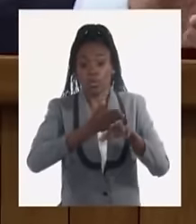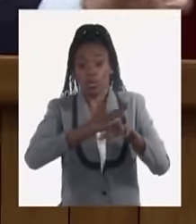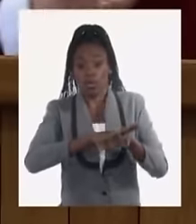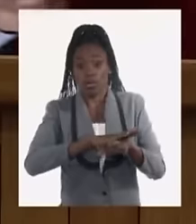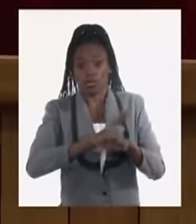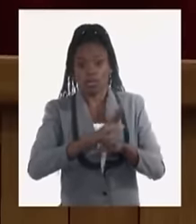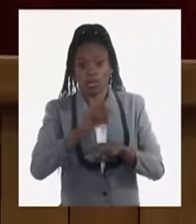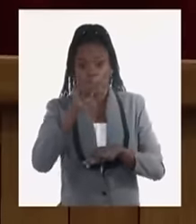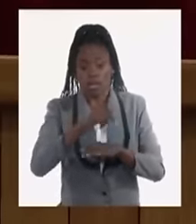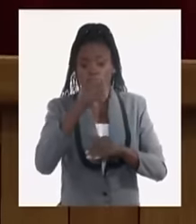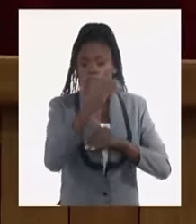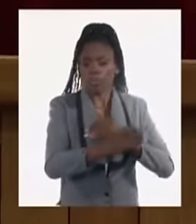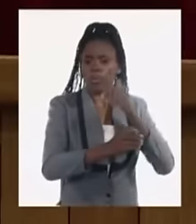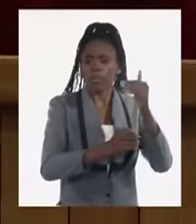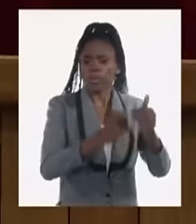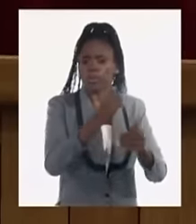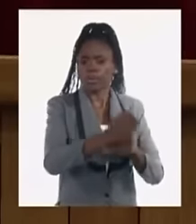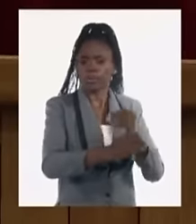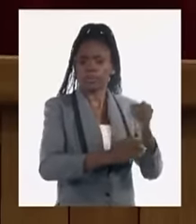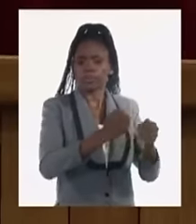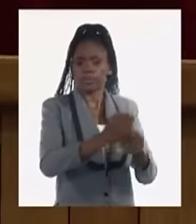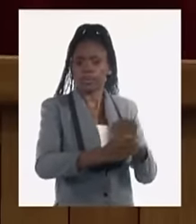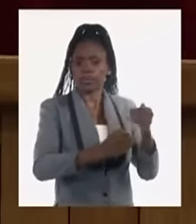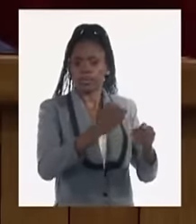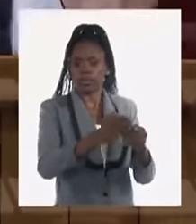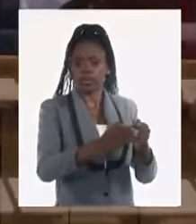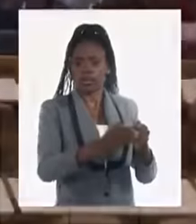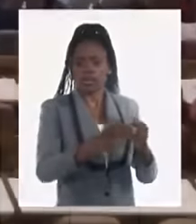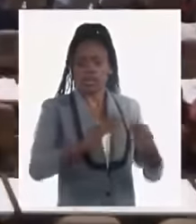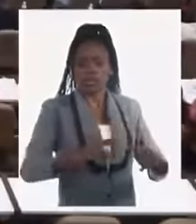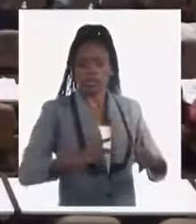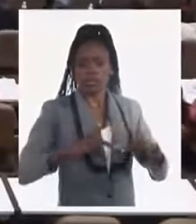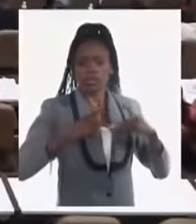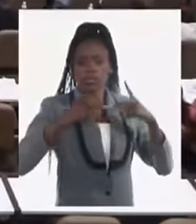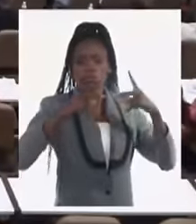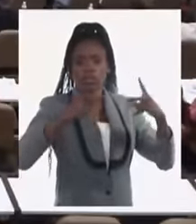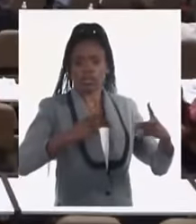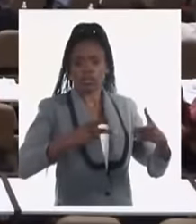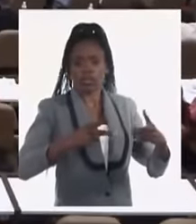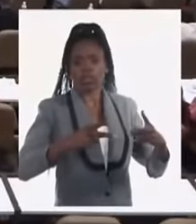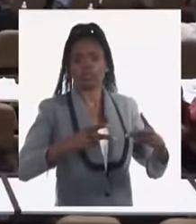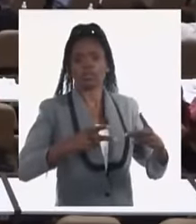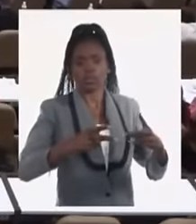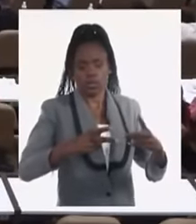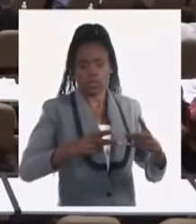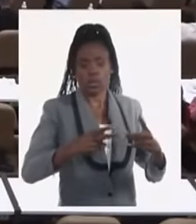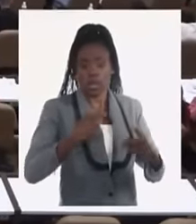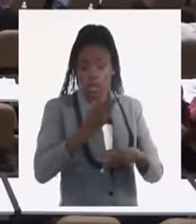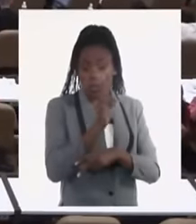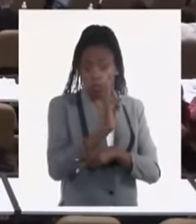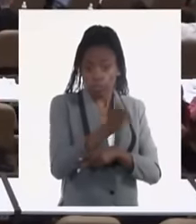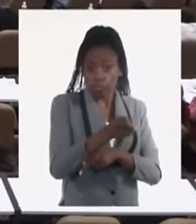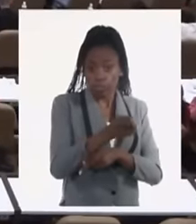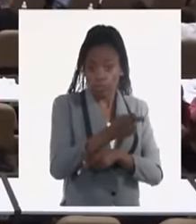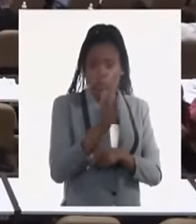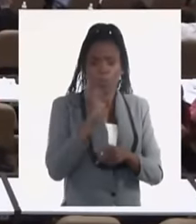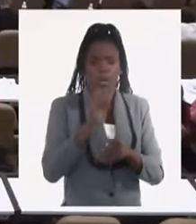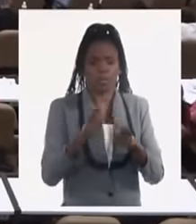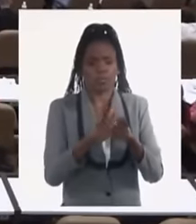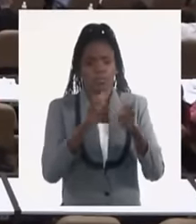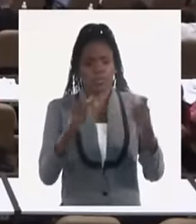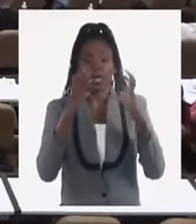ha venido ese proceso gradual de recuperación y los indicadores son de crecimiento